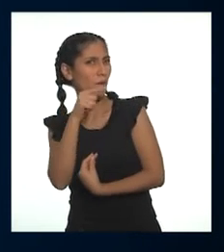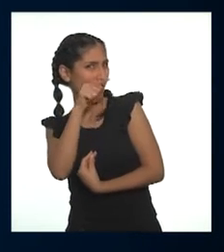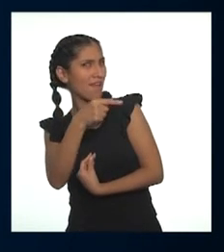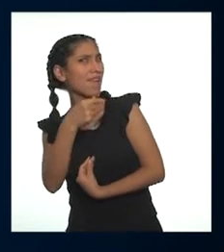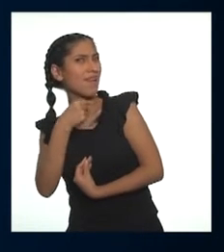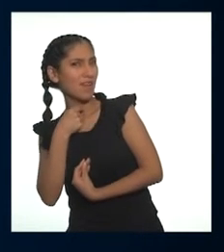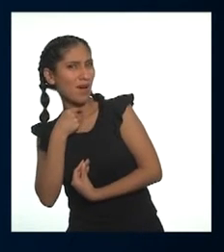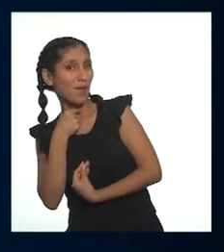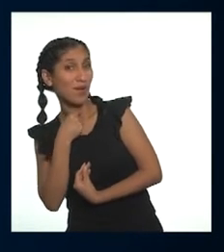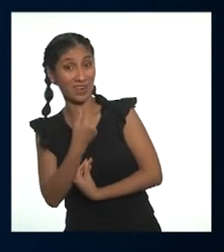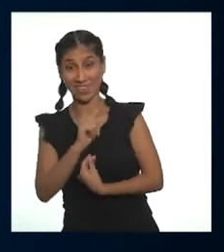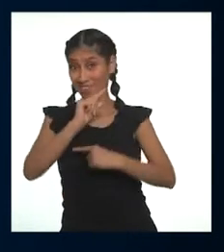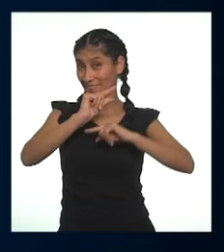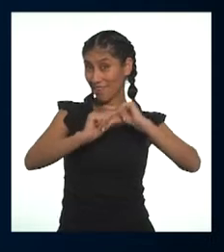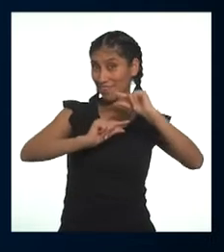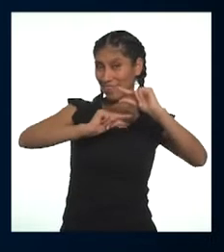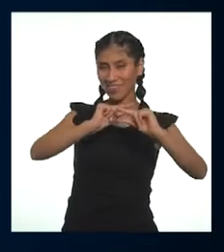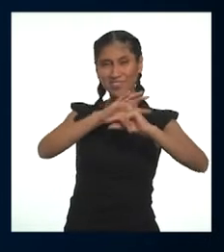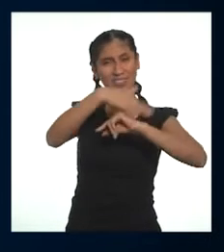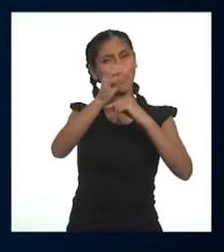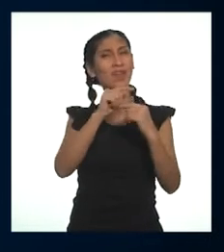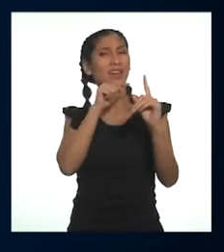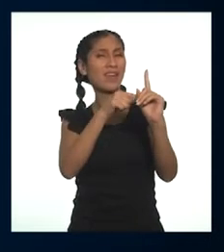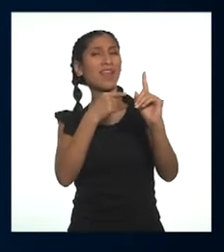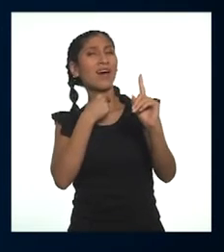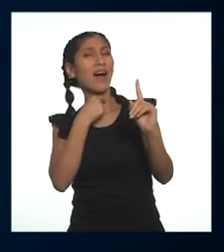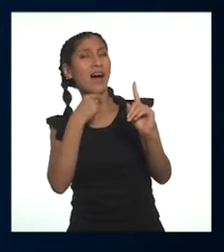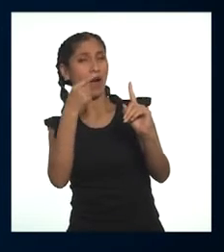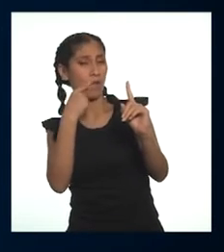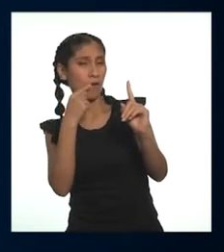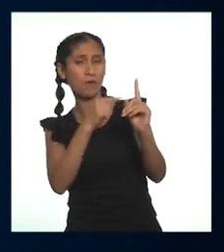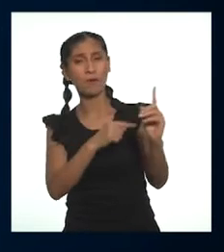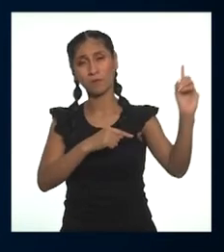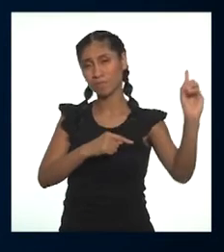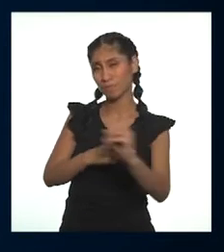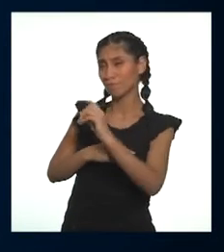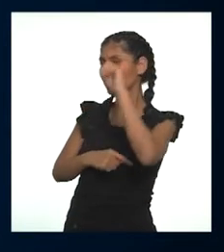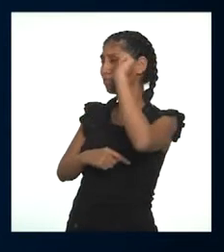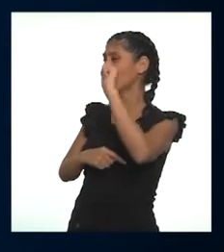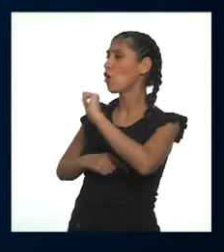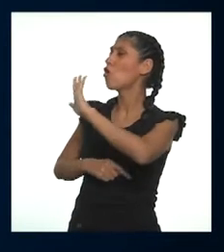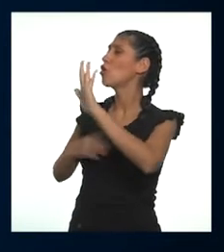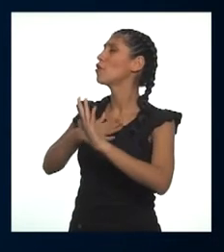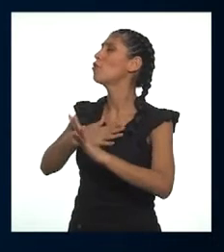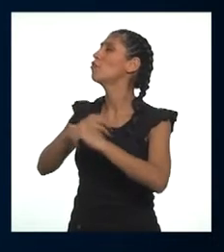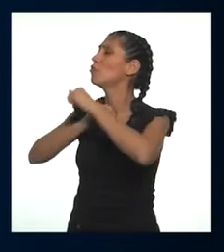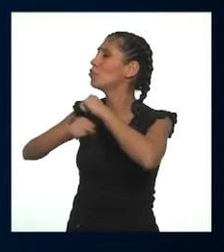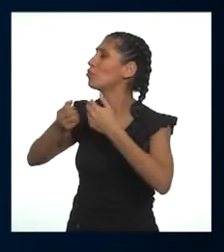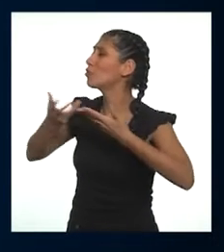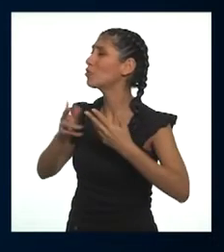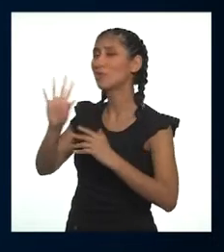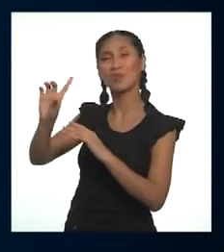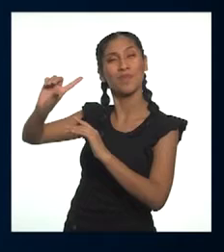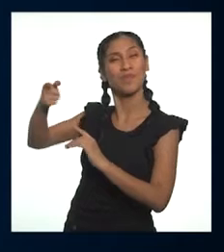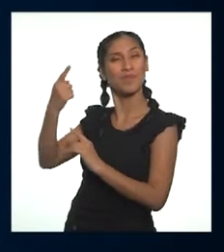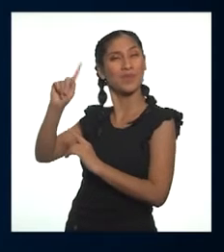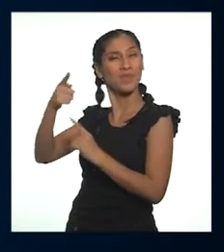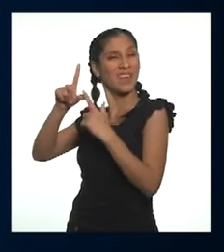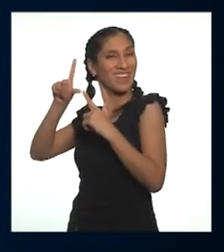abuelo que de rato en rato venía a casa a preguntar por el nieto y sus primeras letras.